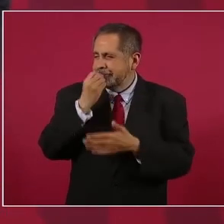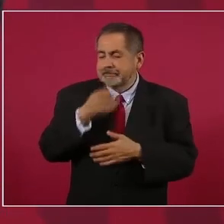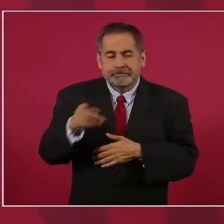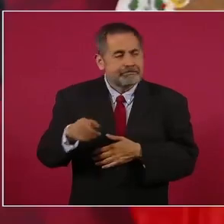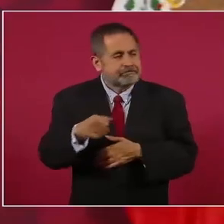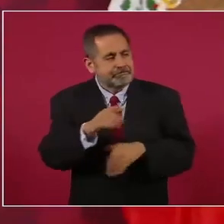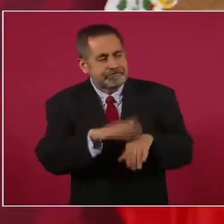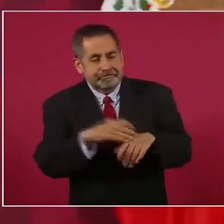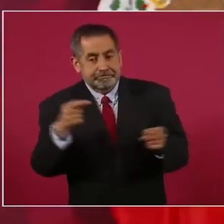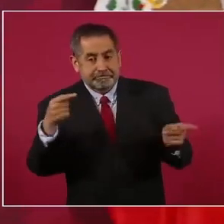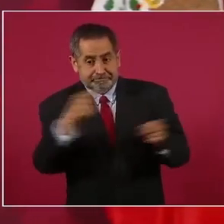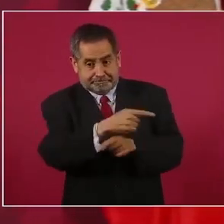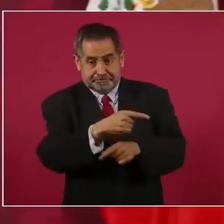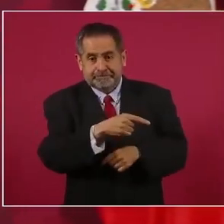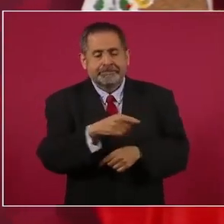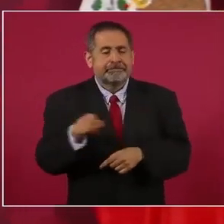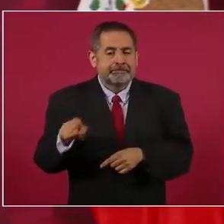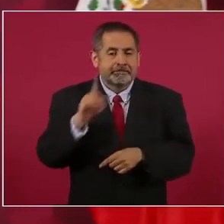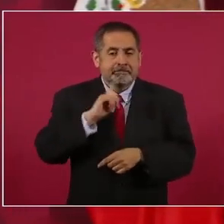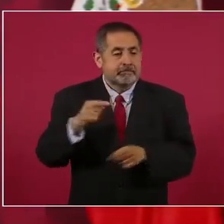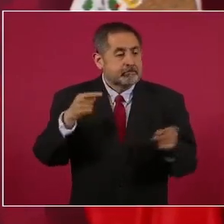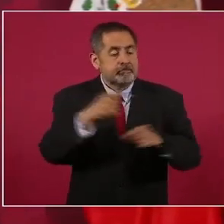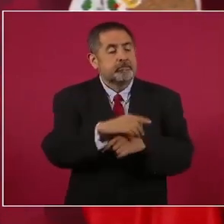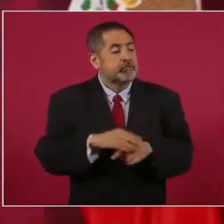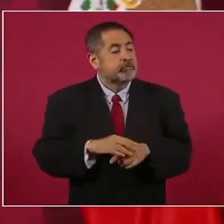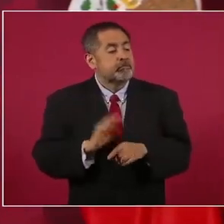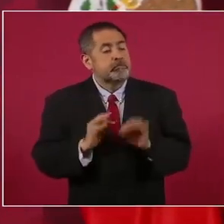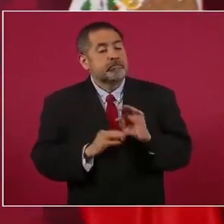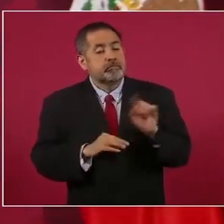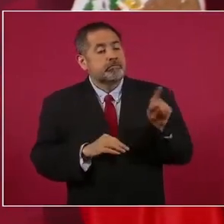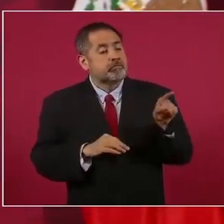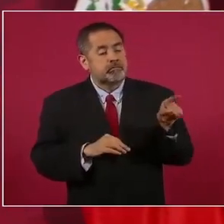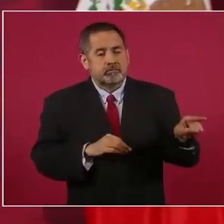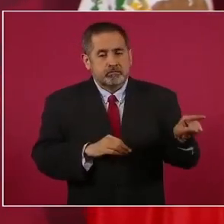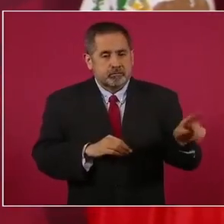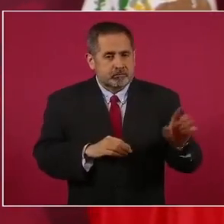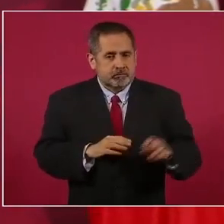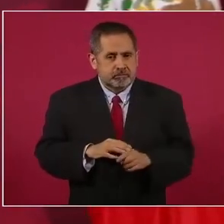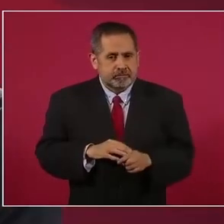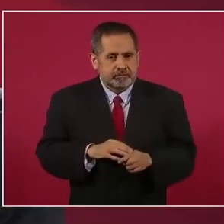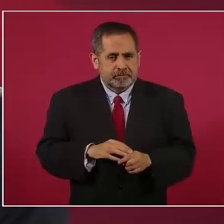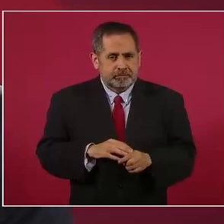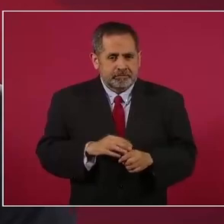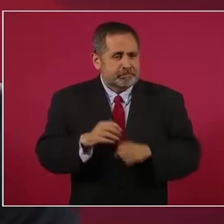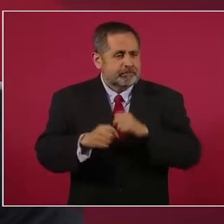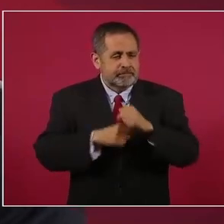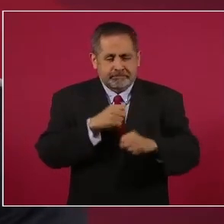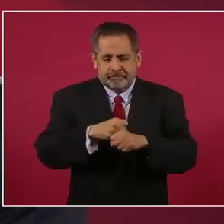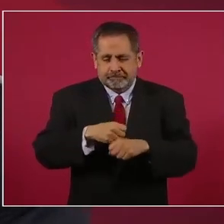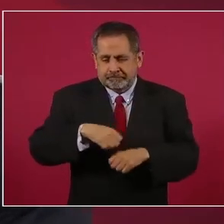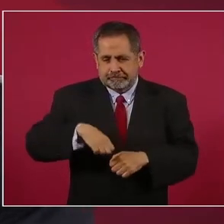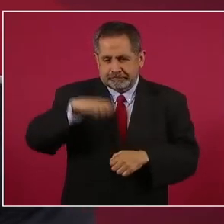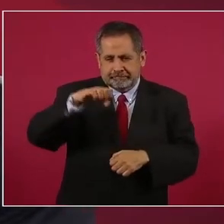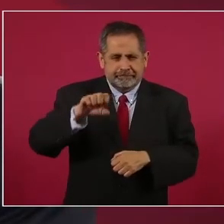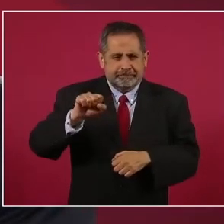si tú tuvieses 67 años,